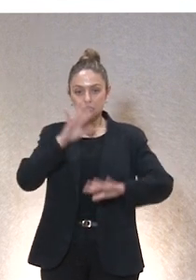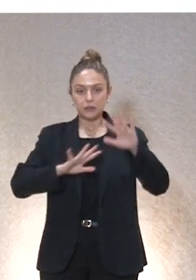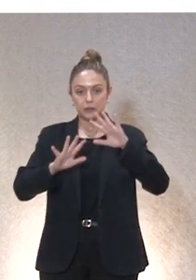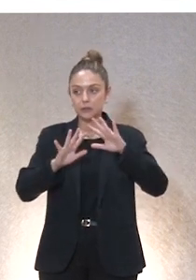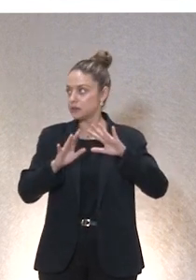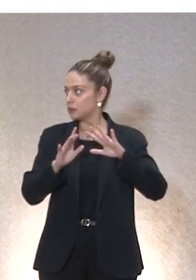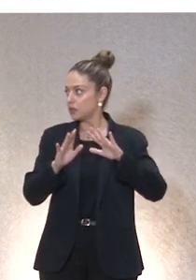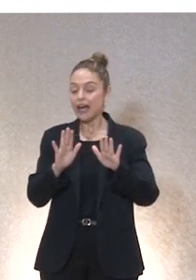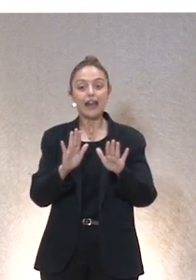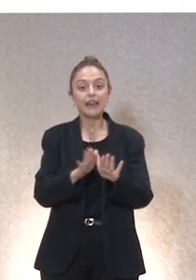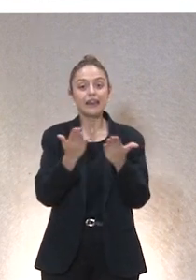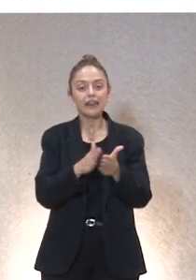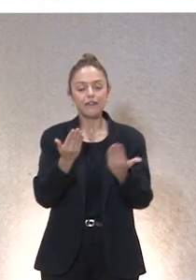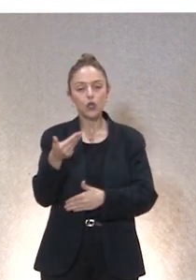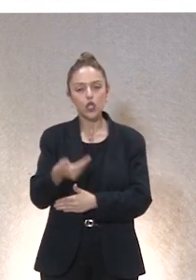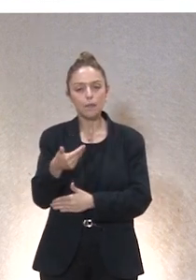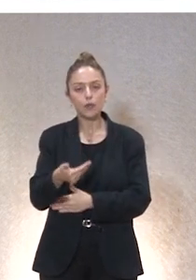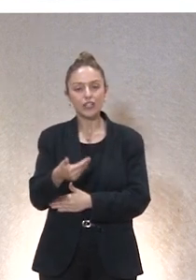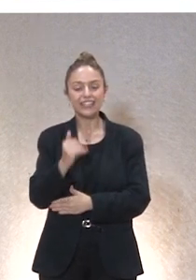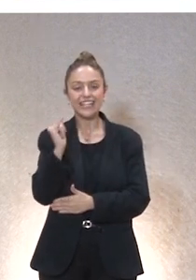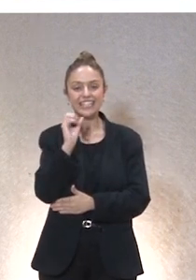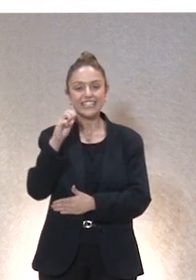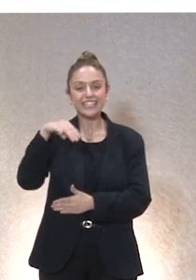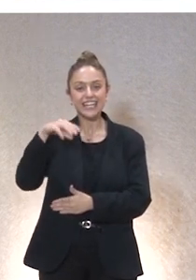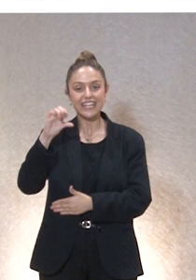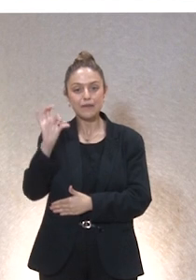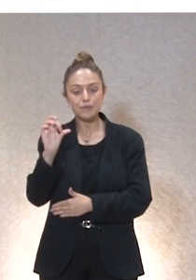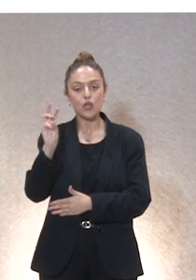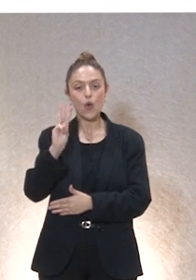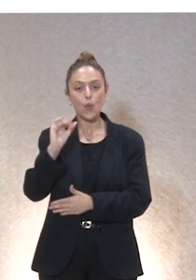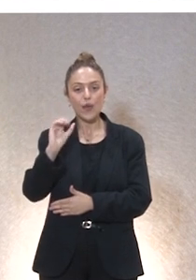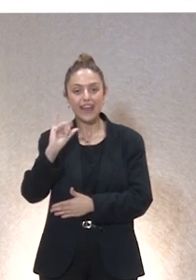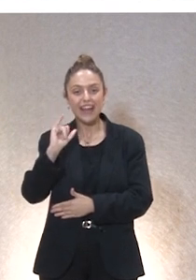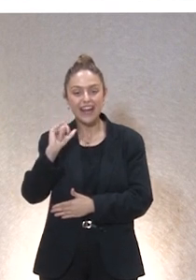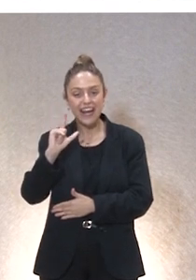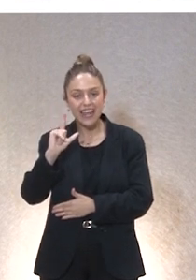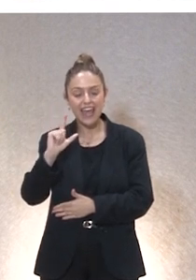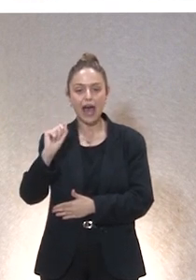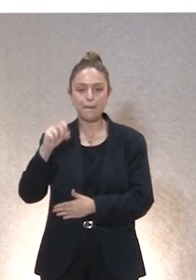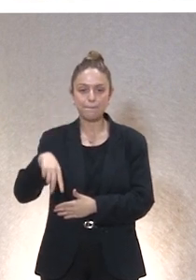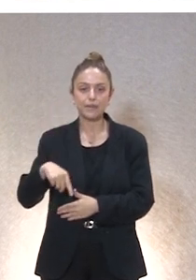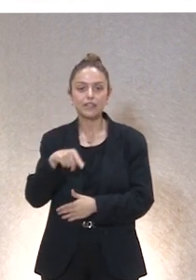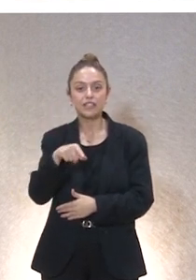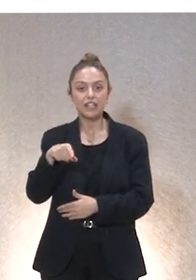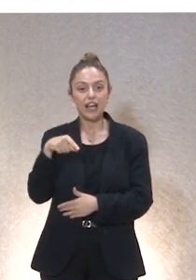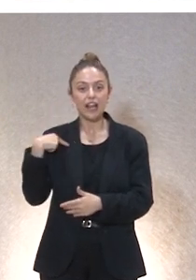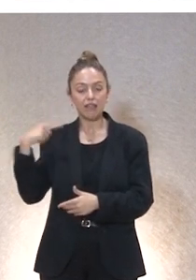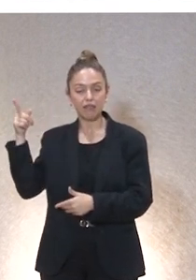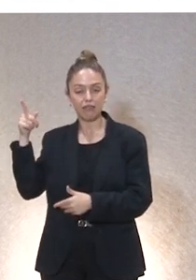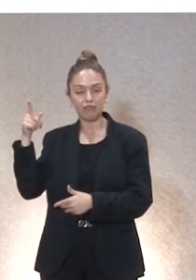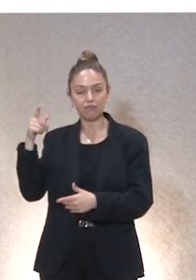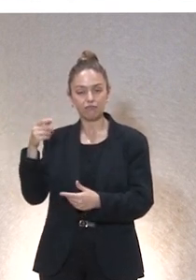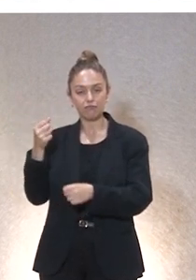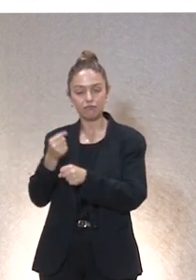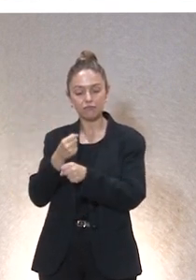aconsejo si no lo han visto, el de James Williams, que él trabajó en Silicon Valley en este tipo de cuestiones